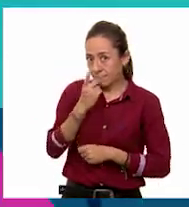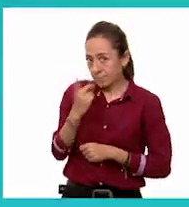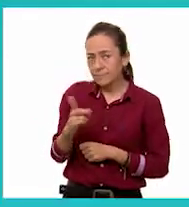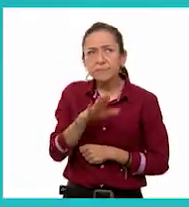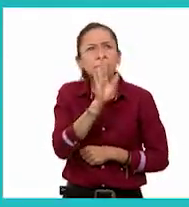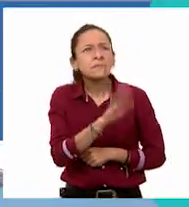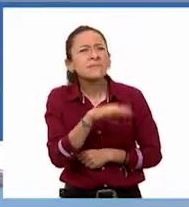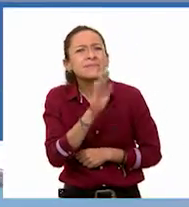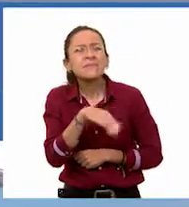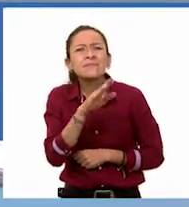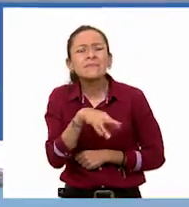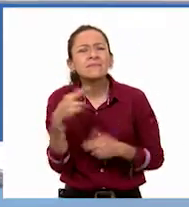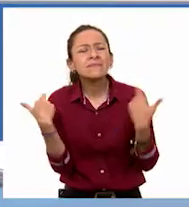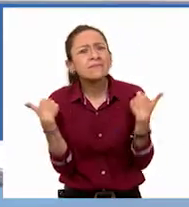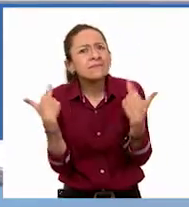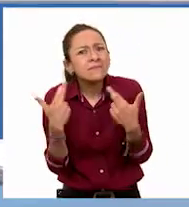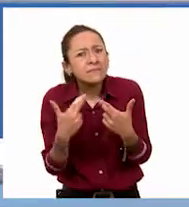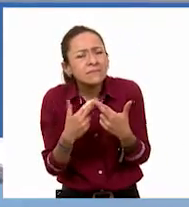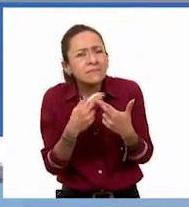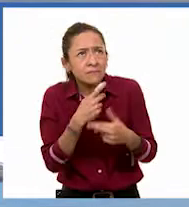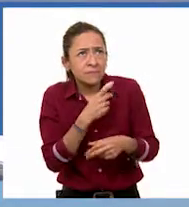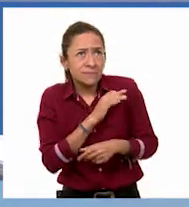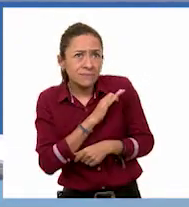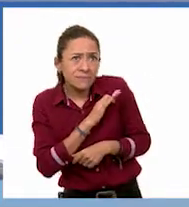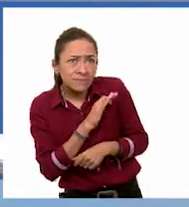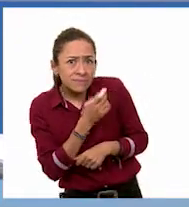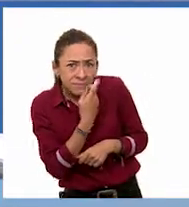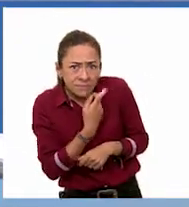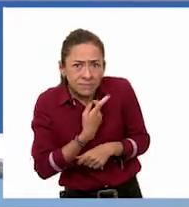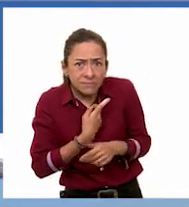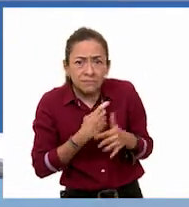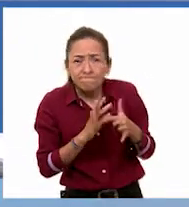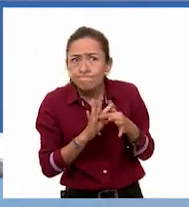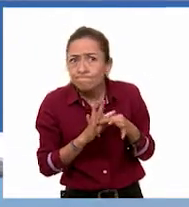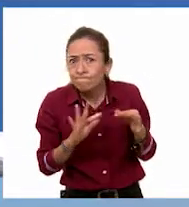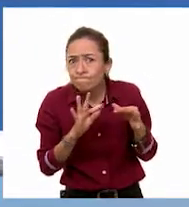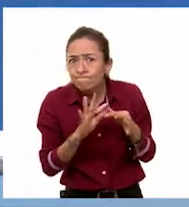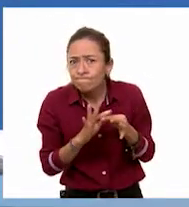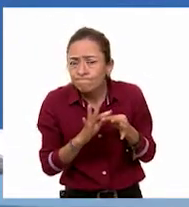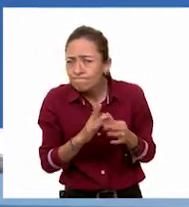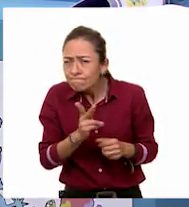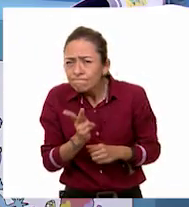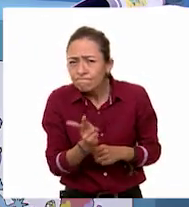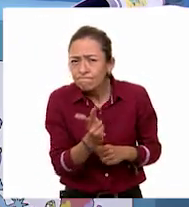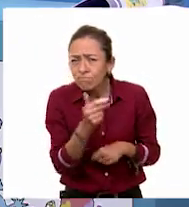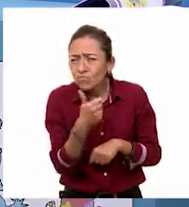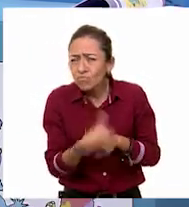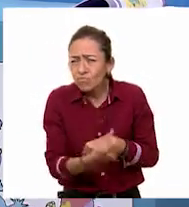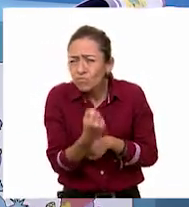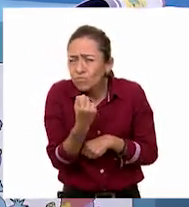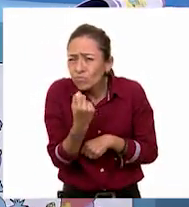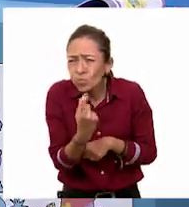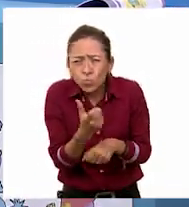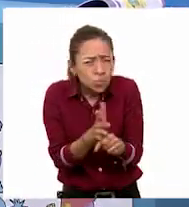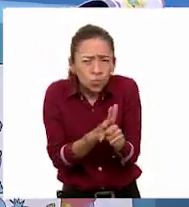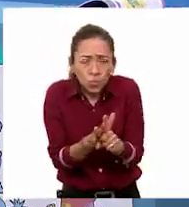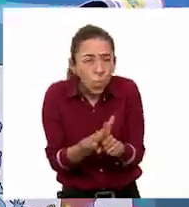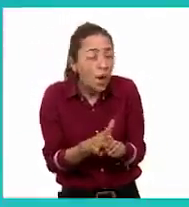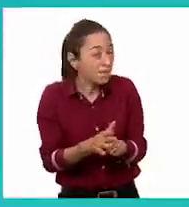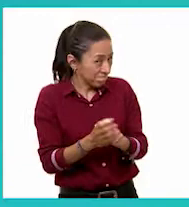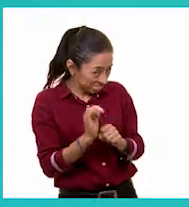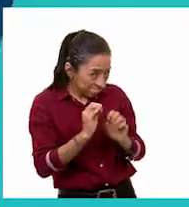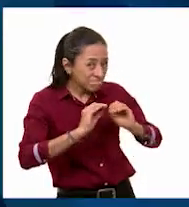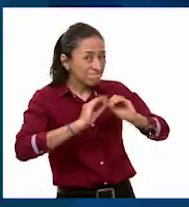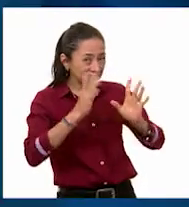Maestro, pero ¿me podría usted decir cuál es la primera pregunta, por favor? Claro, esa es la primera pregunta.